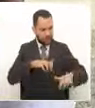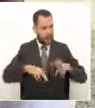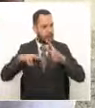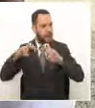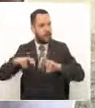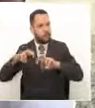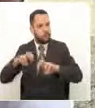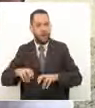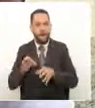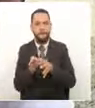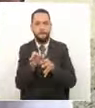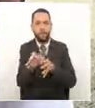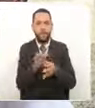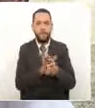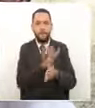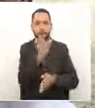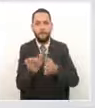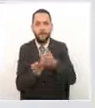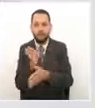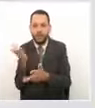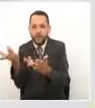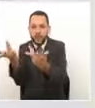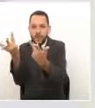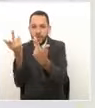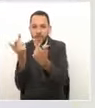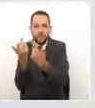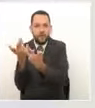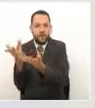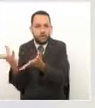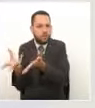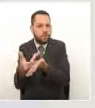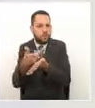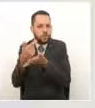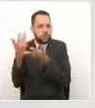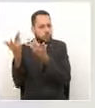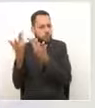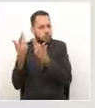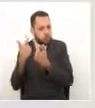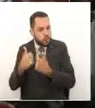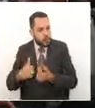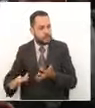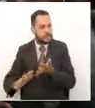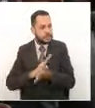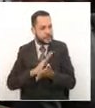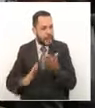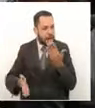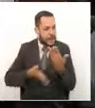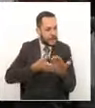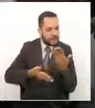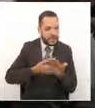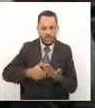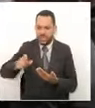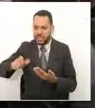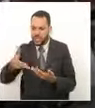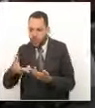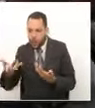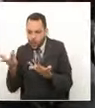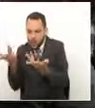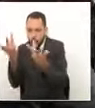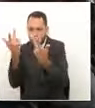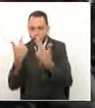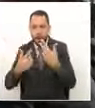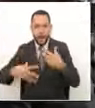municipios, aprovechar para agradecerle a todos los risaraldenses que acudieron a ese llamado, fuimos a todos los rincones de nuestro